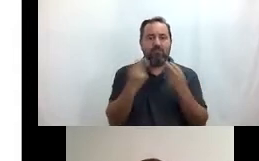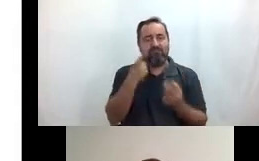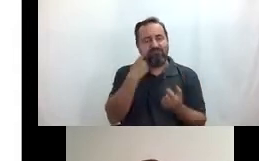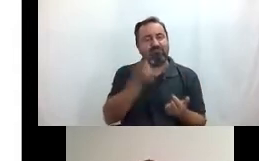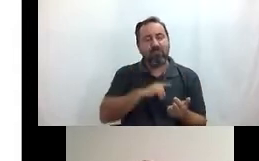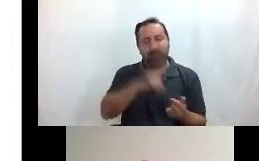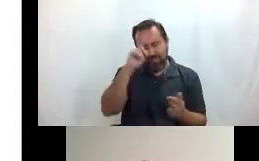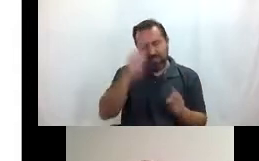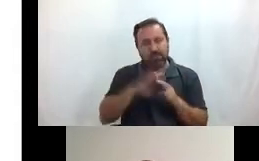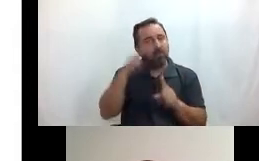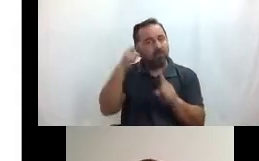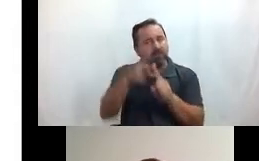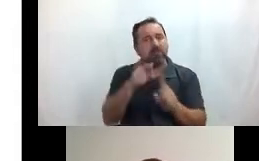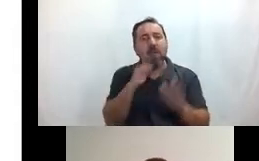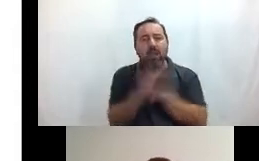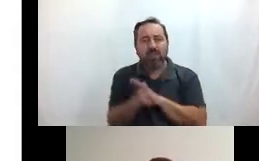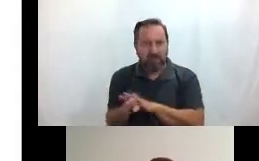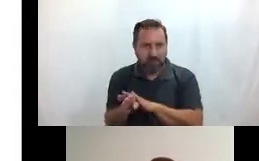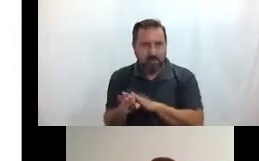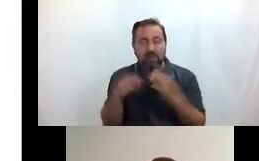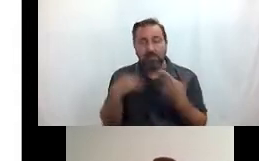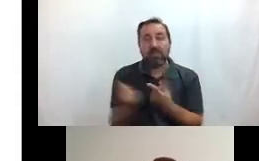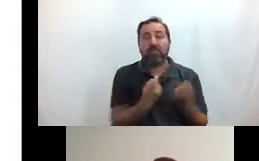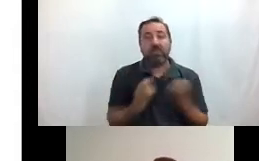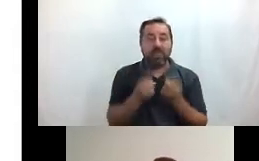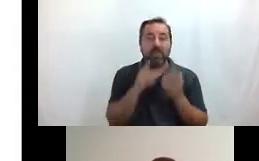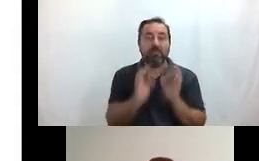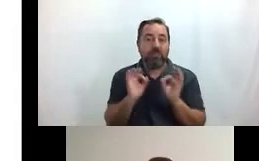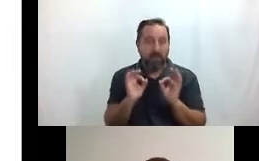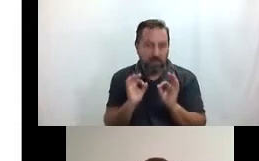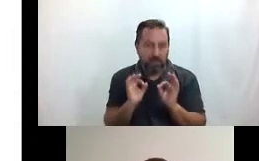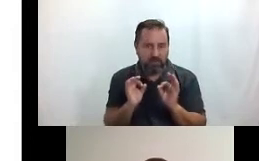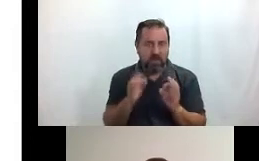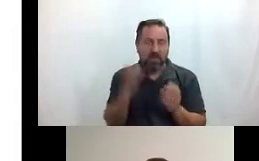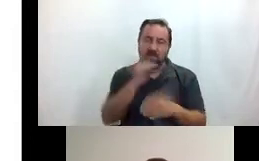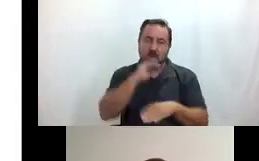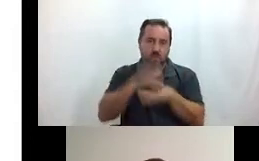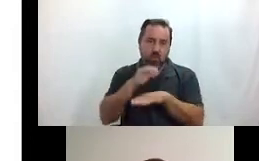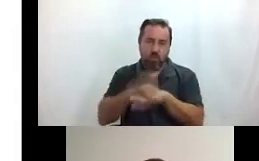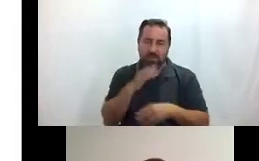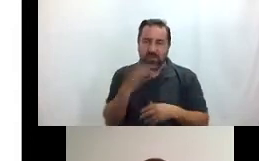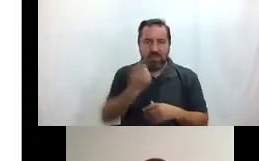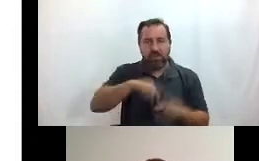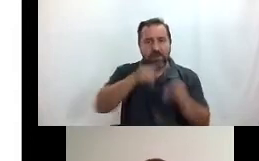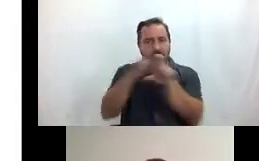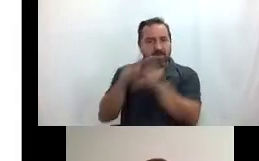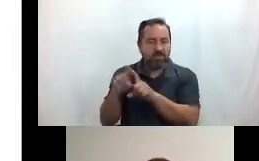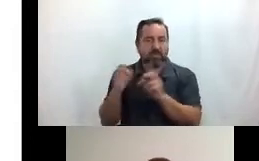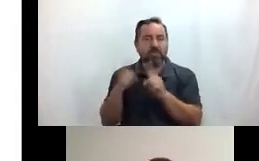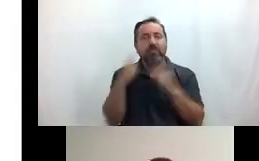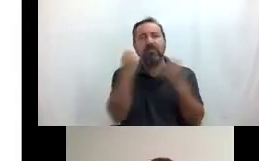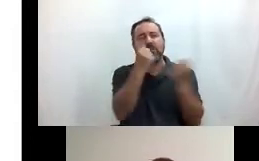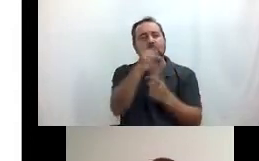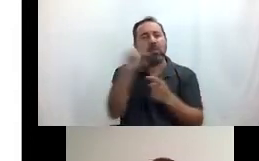destino accesible y por supuesto las necesidades especiales que se deben cumplir por todas las empresas e instituciones para ser